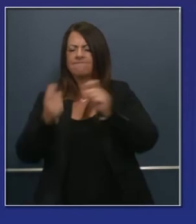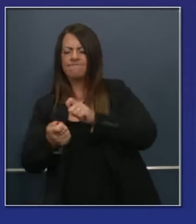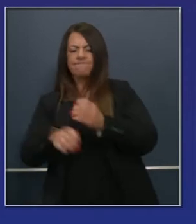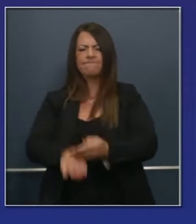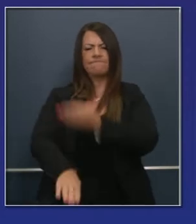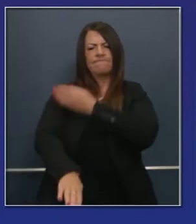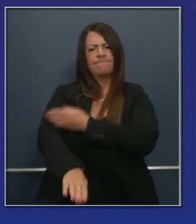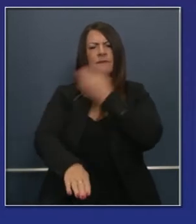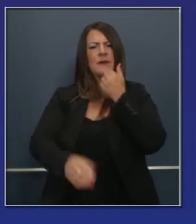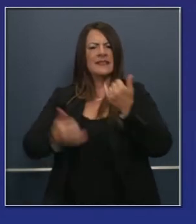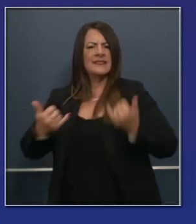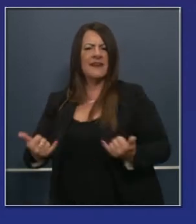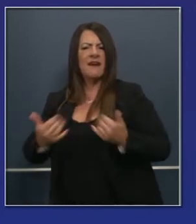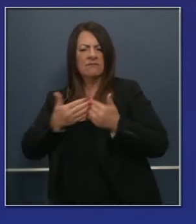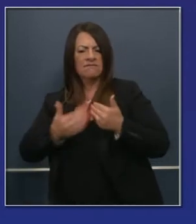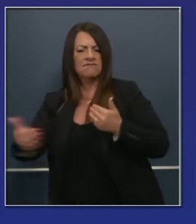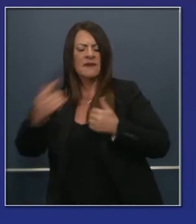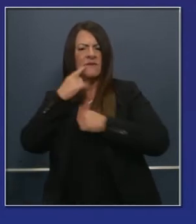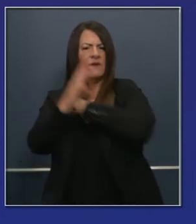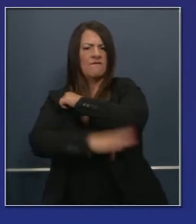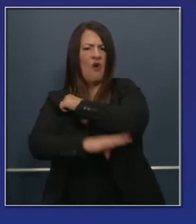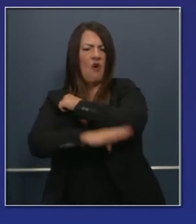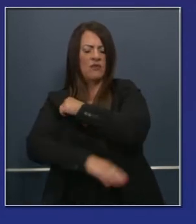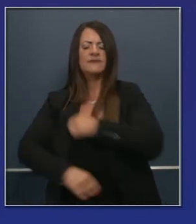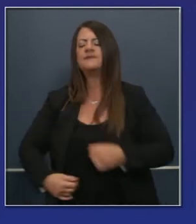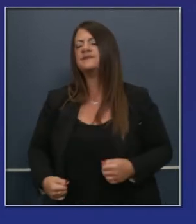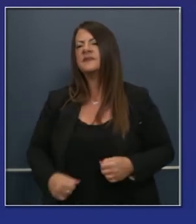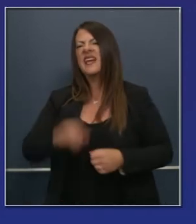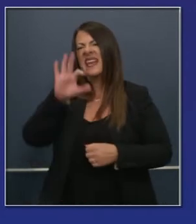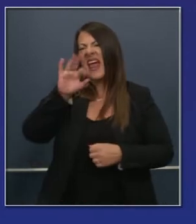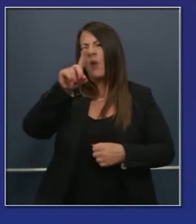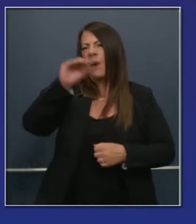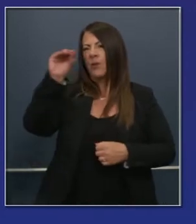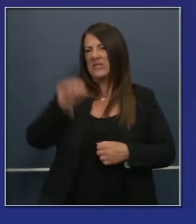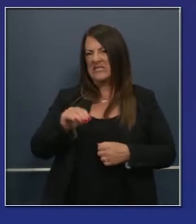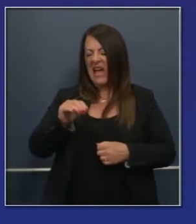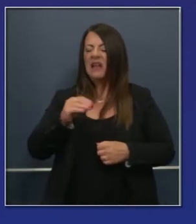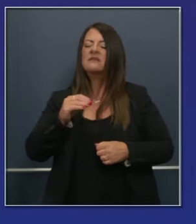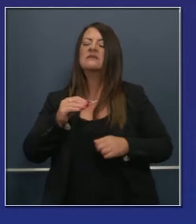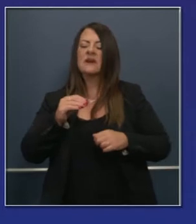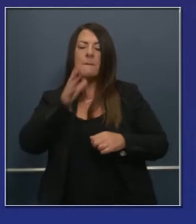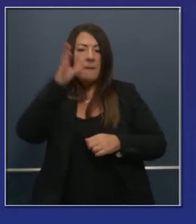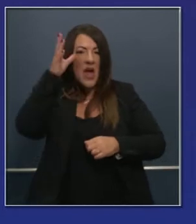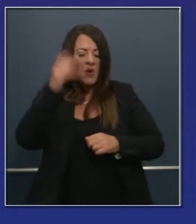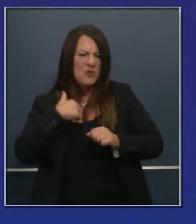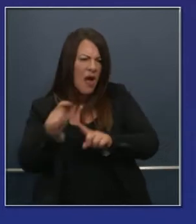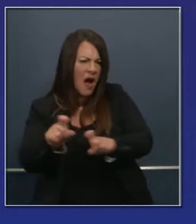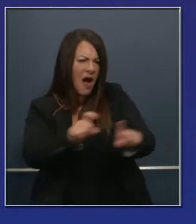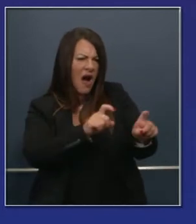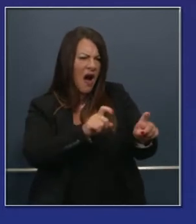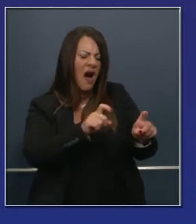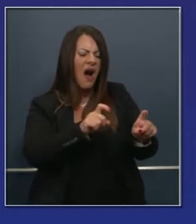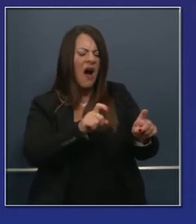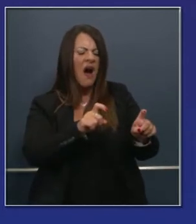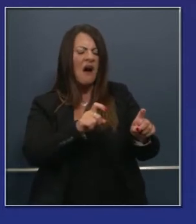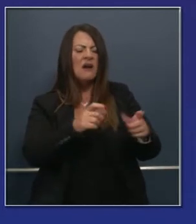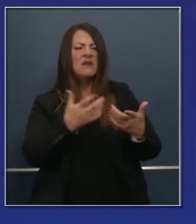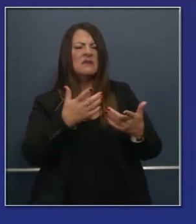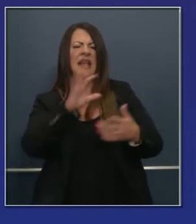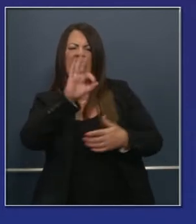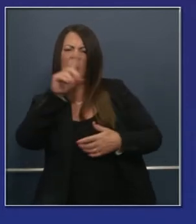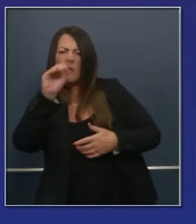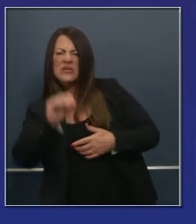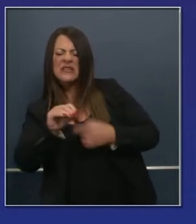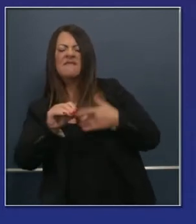lecciones aprendidas en la excesión de la primavera. Este otro, esta otra encuesta del